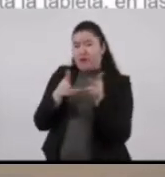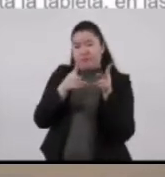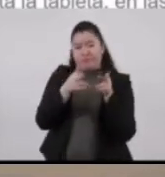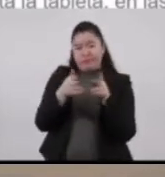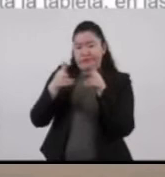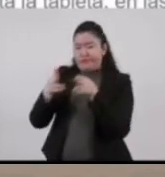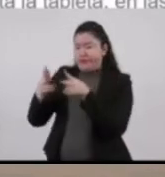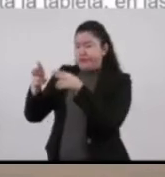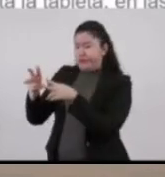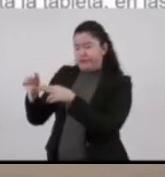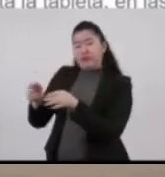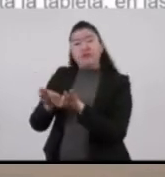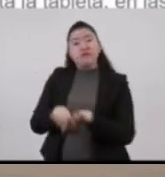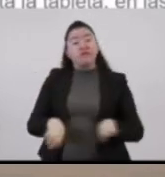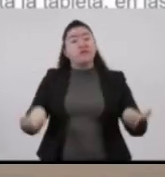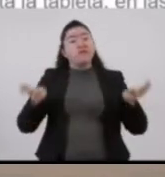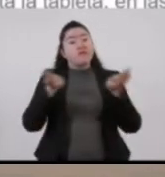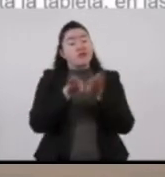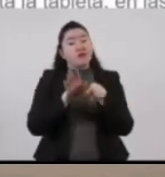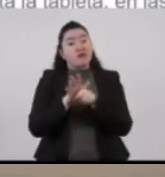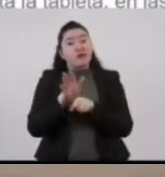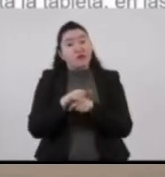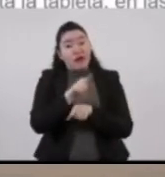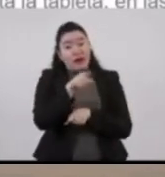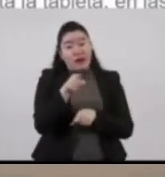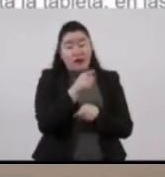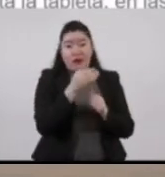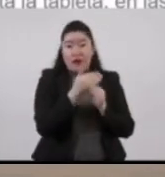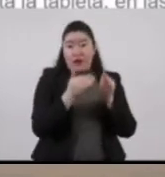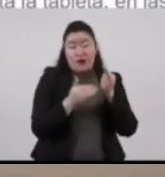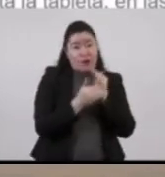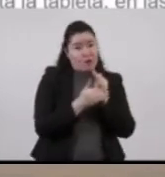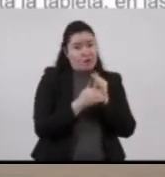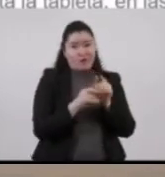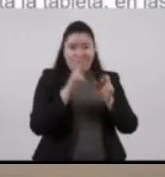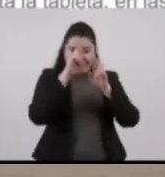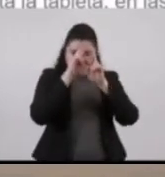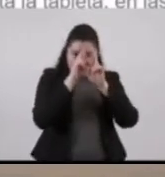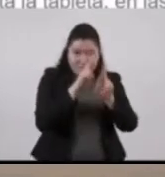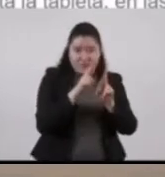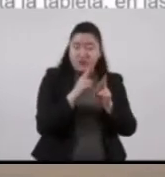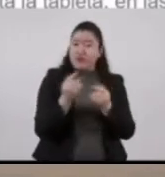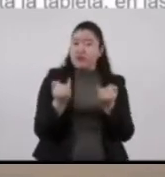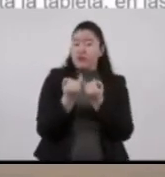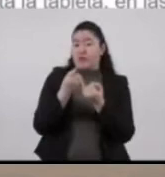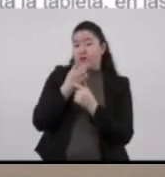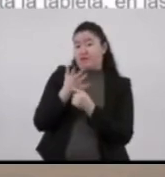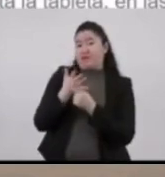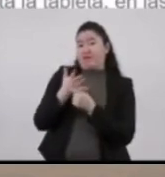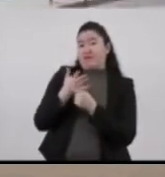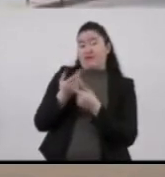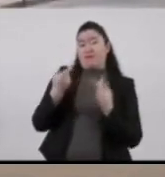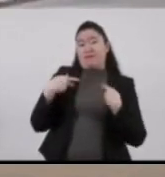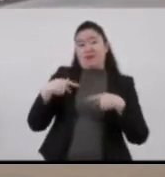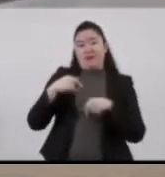la integralidad de ciertos elementos tal como lo han marcado los peritos.